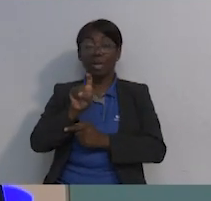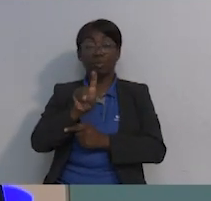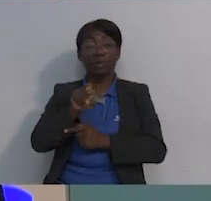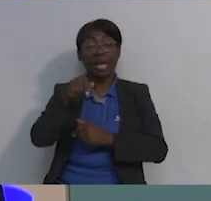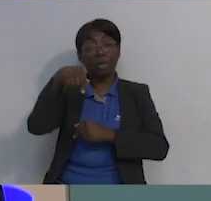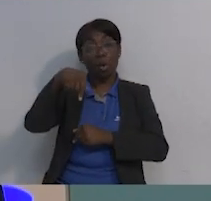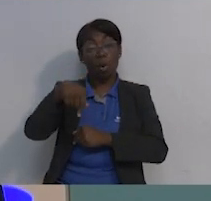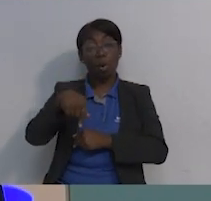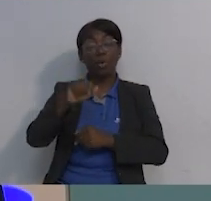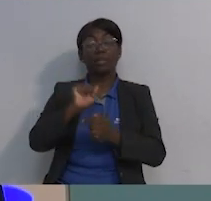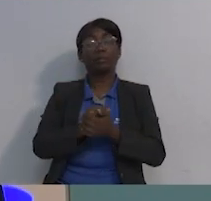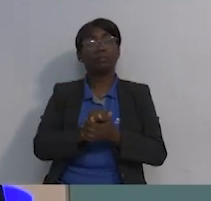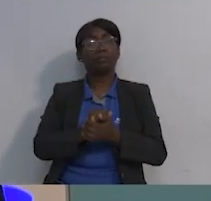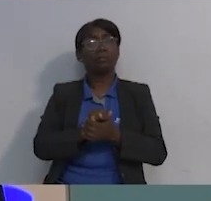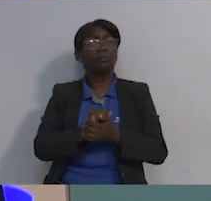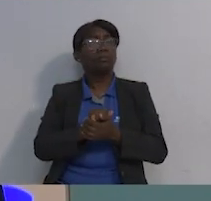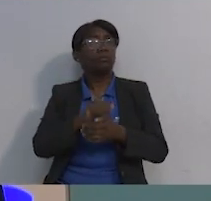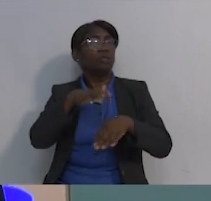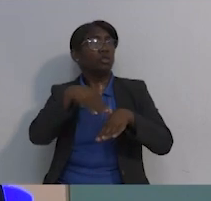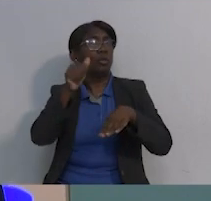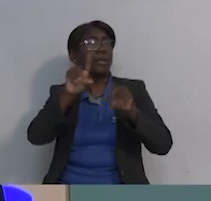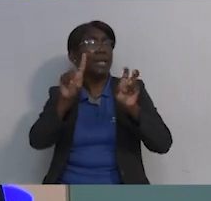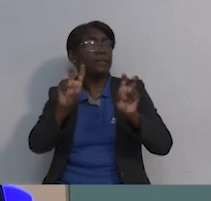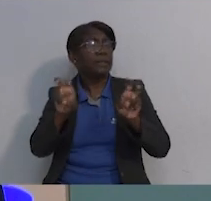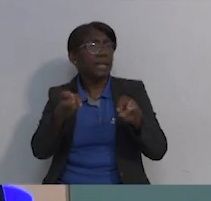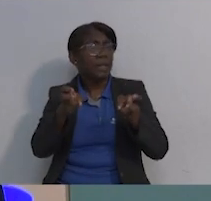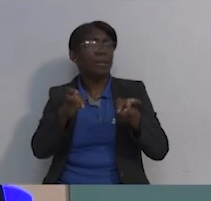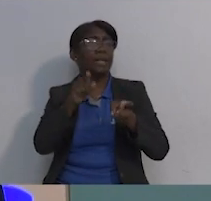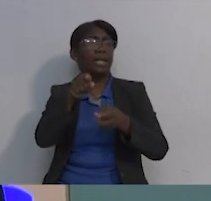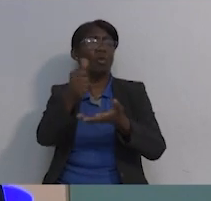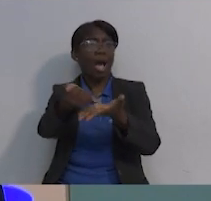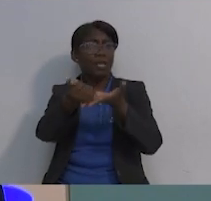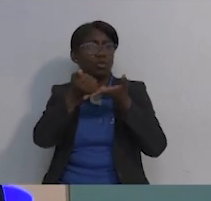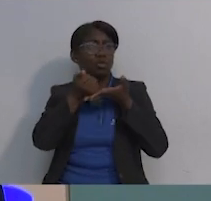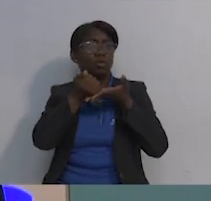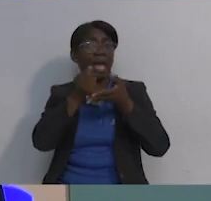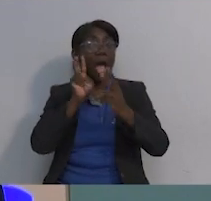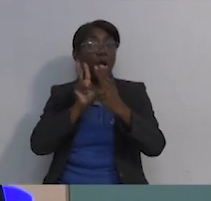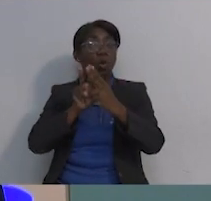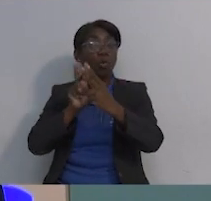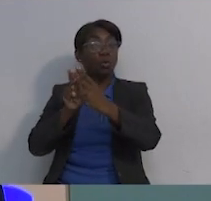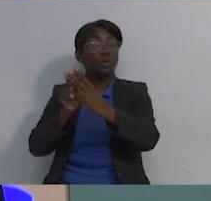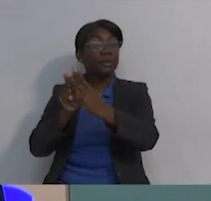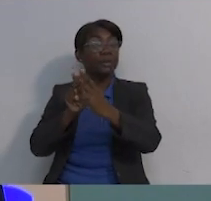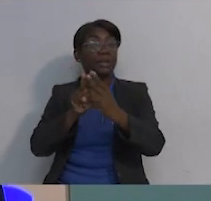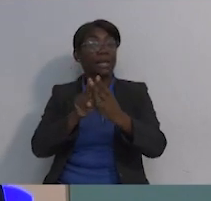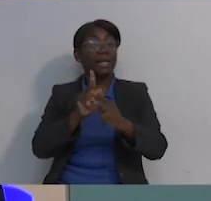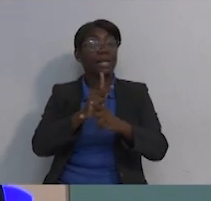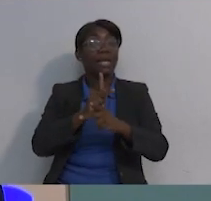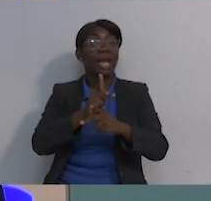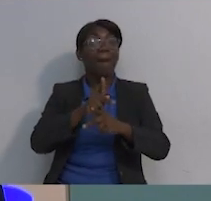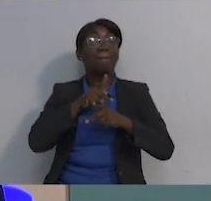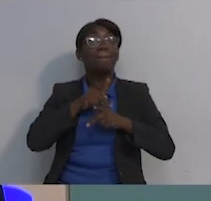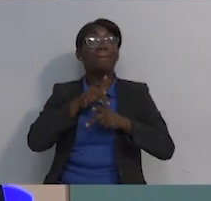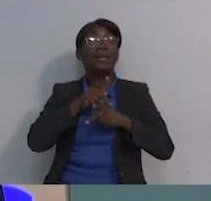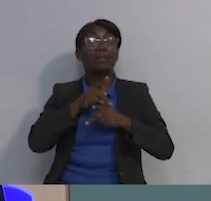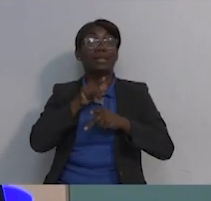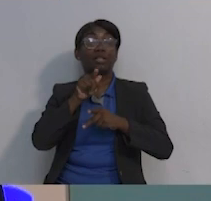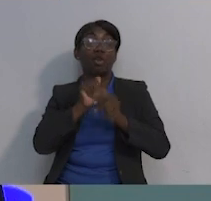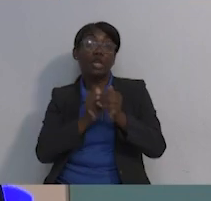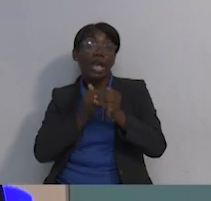Nosotros le vamos a preguntar muchísimo en el día de hoy sobre este tema para que nos ayude a todos a conocer,